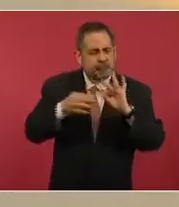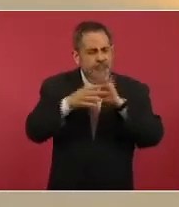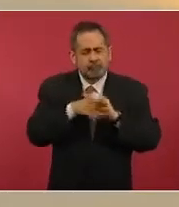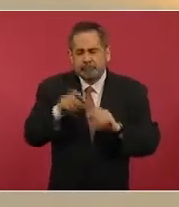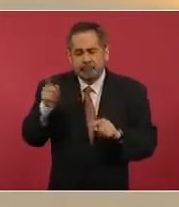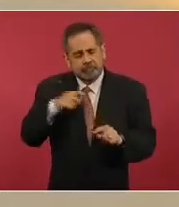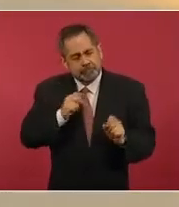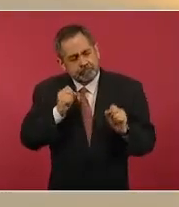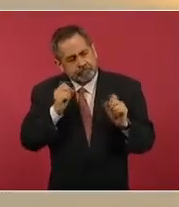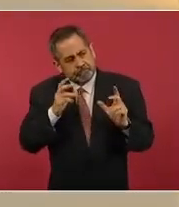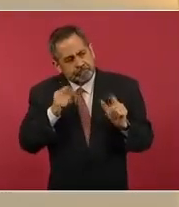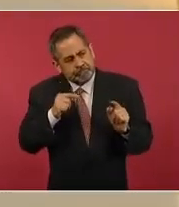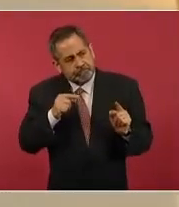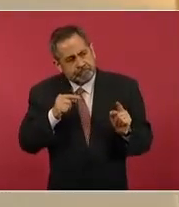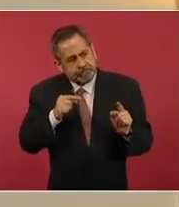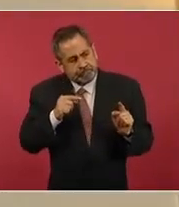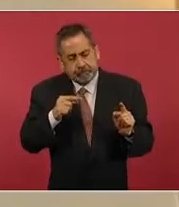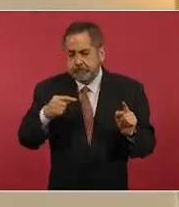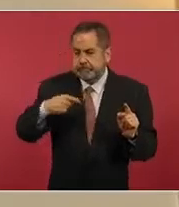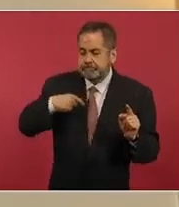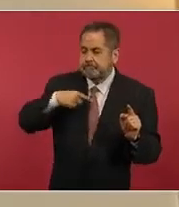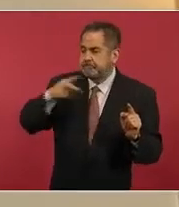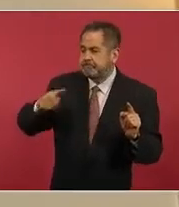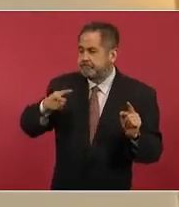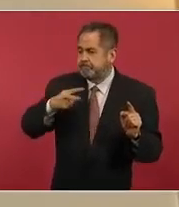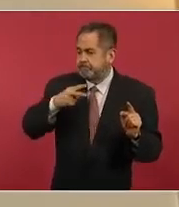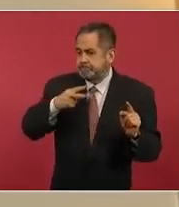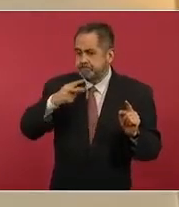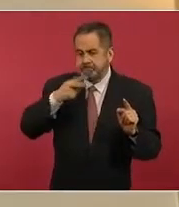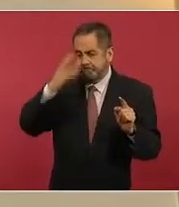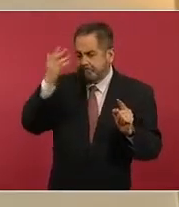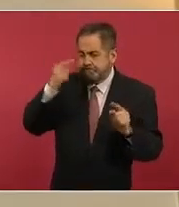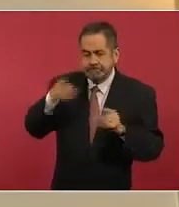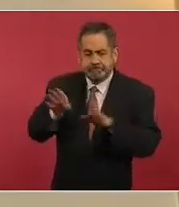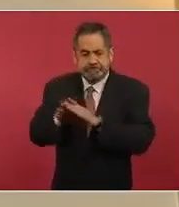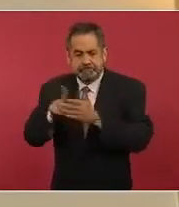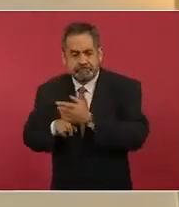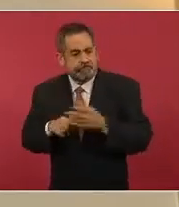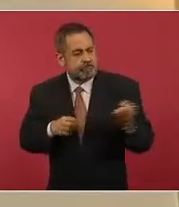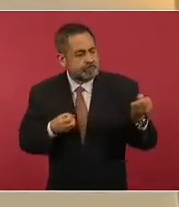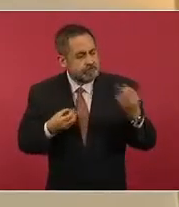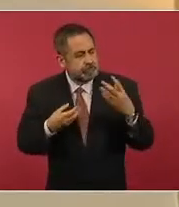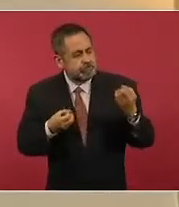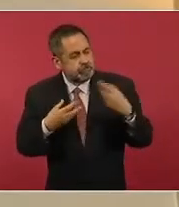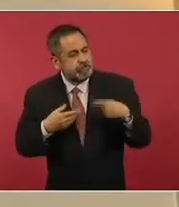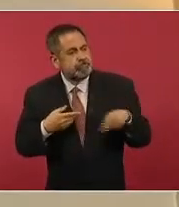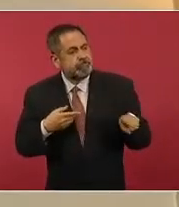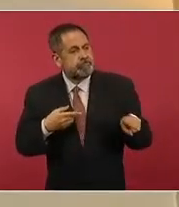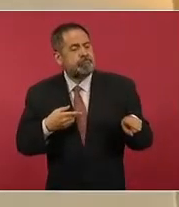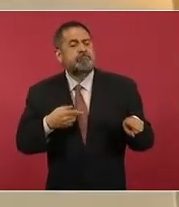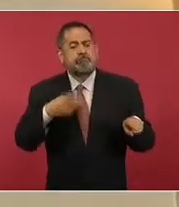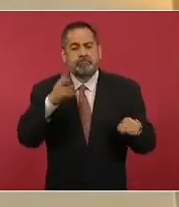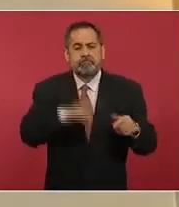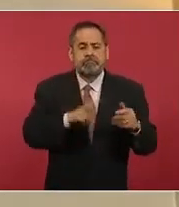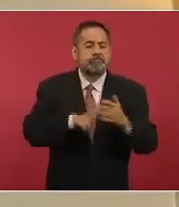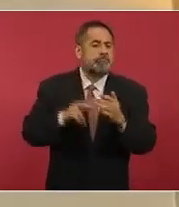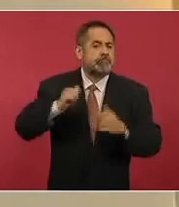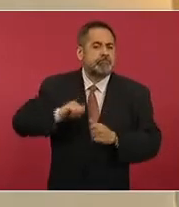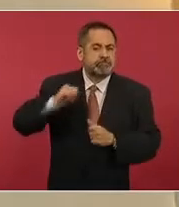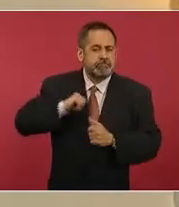Aunque dejó en evidencia mi supina ignorancia religiosa, ha echado luz sobre lo poco confiable que resultó ser San Pablo.